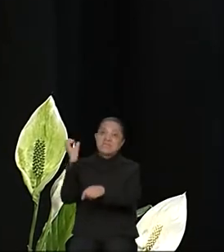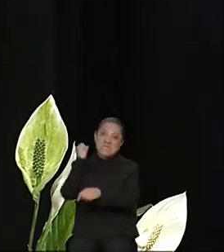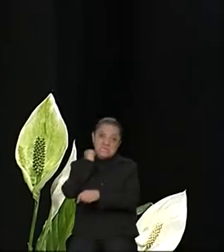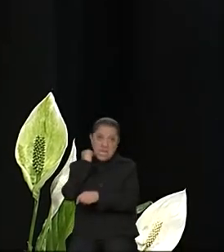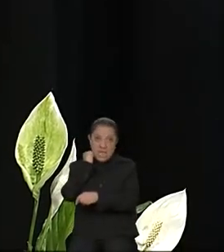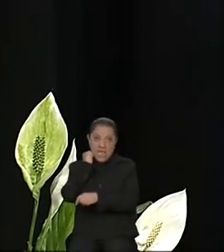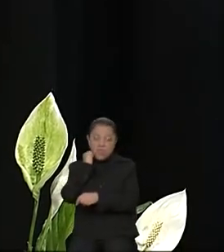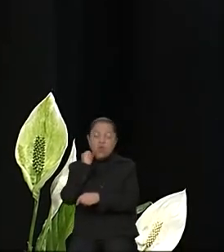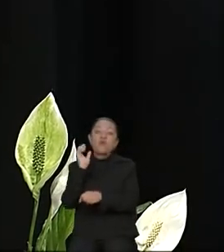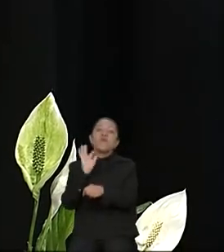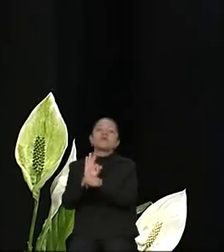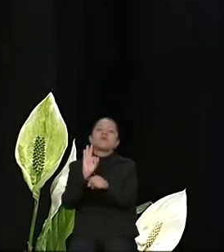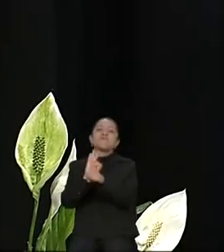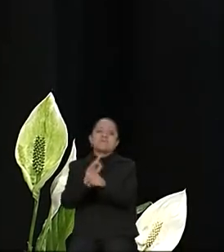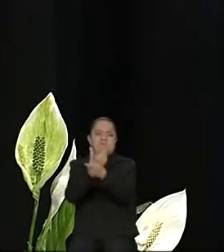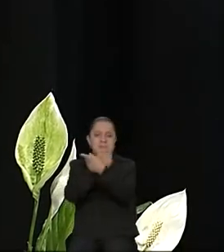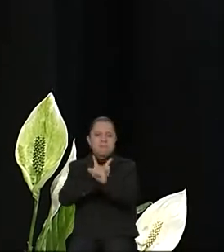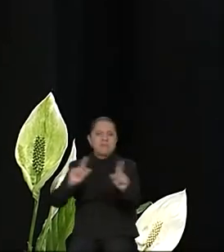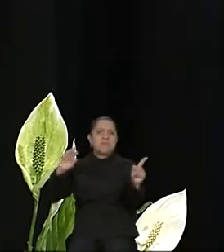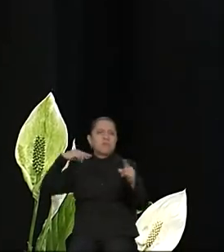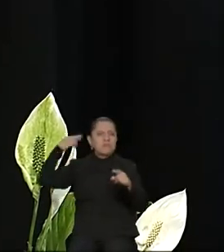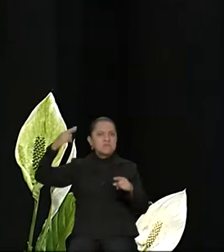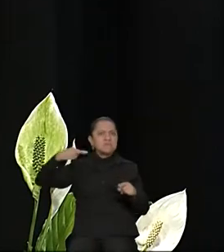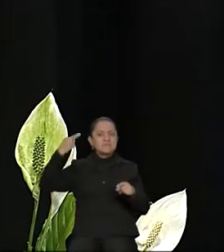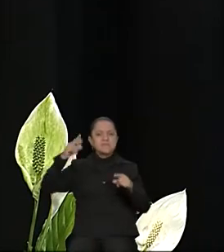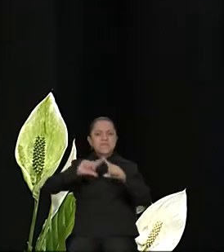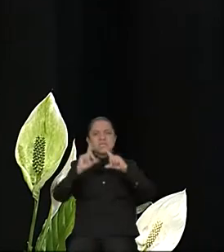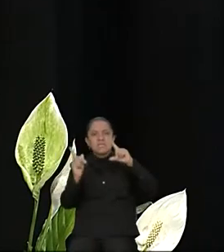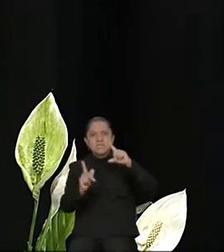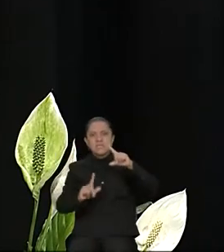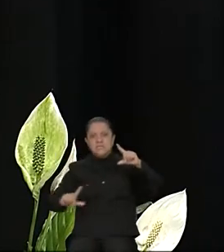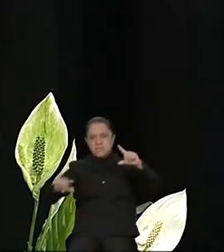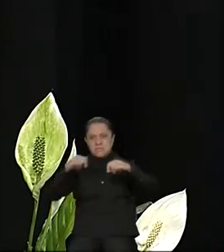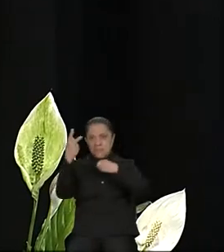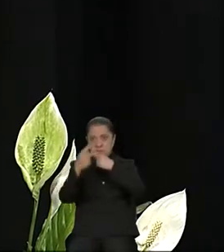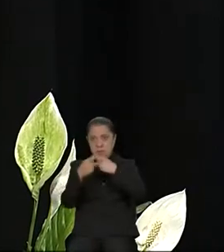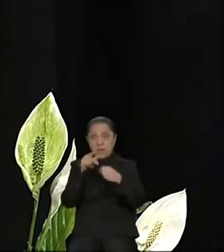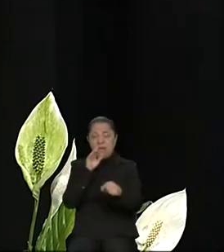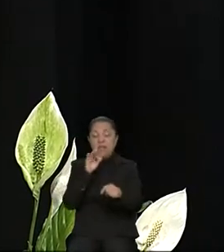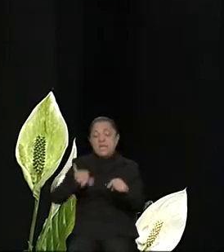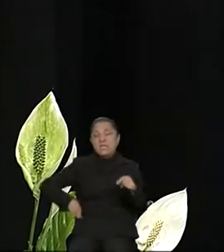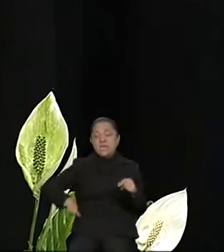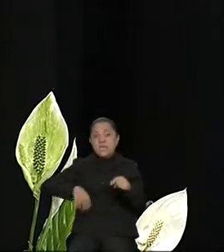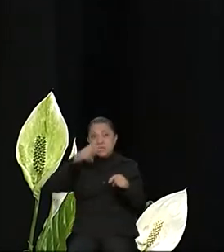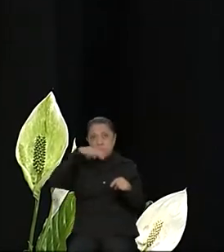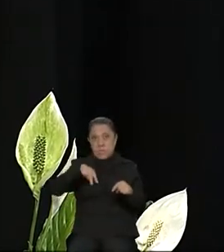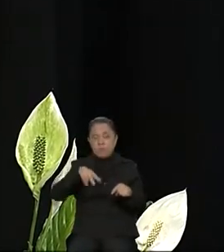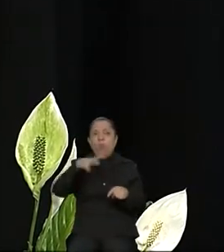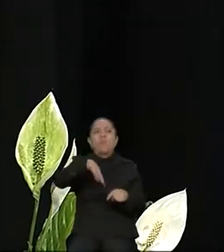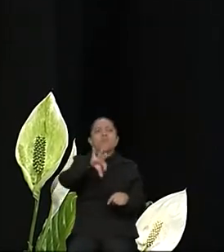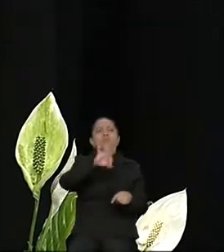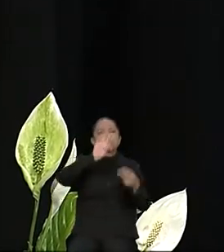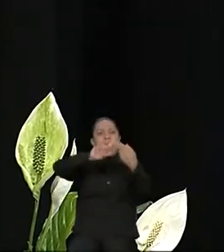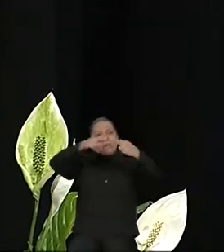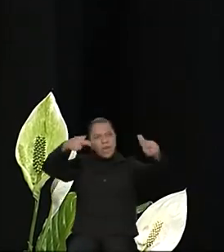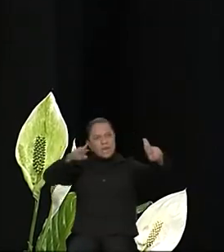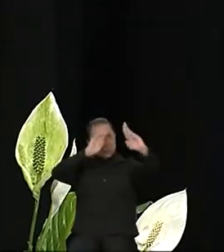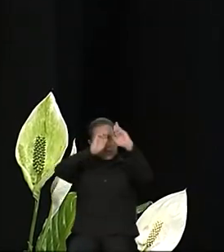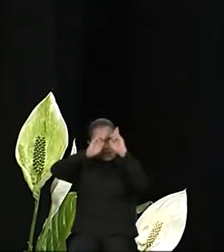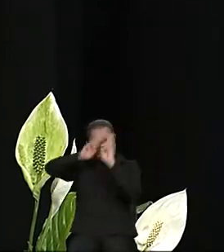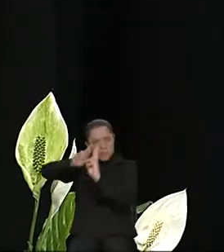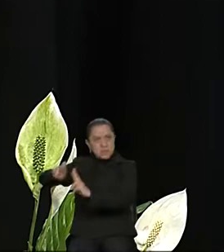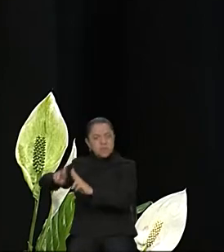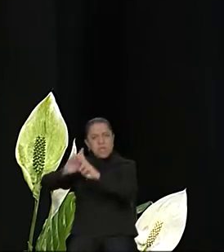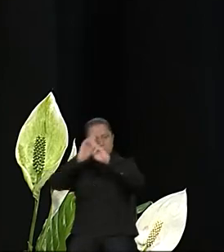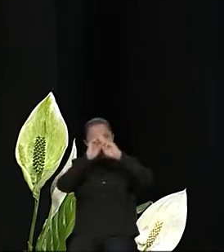y los intereses de México. Buscar una relación de respeto en cuanto a los temas